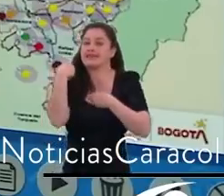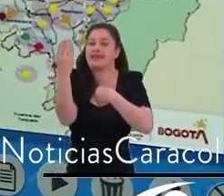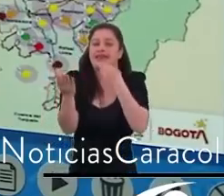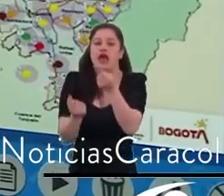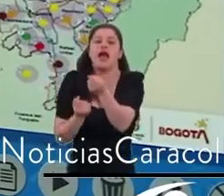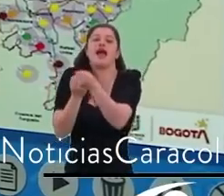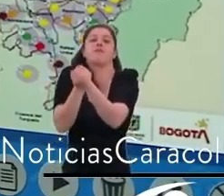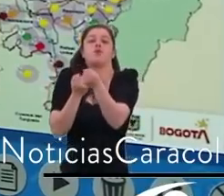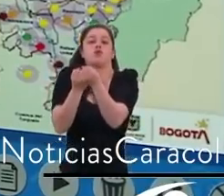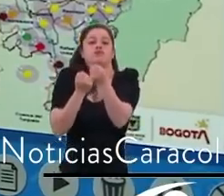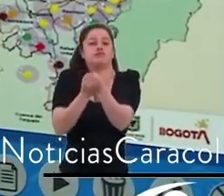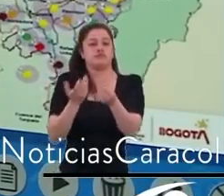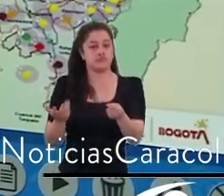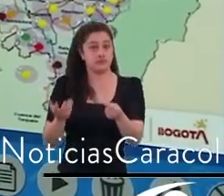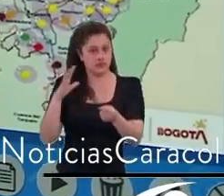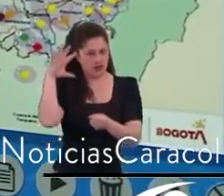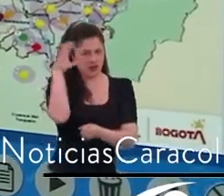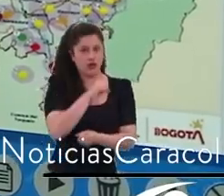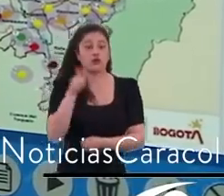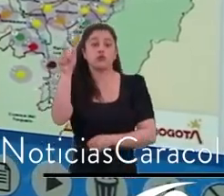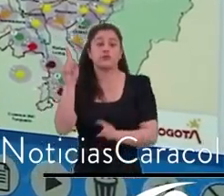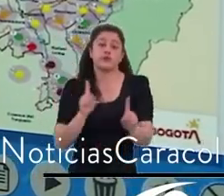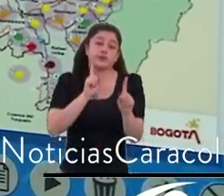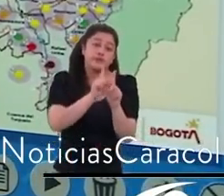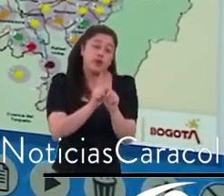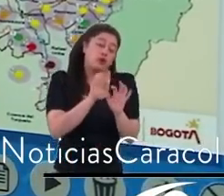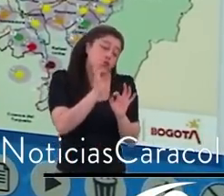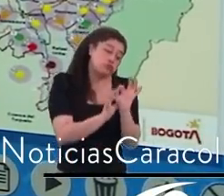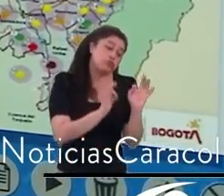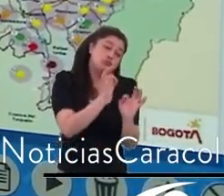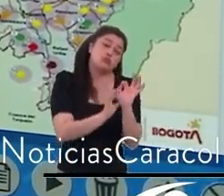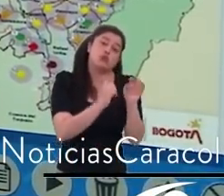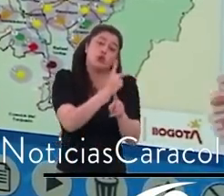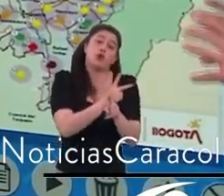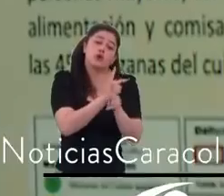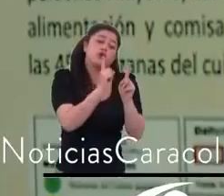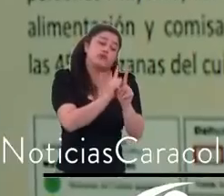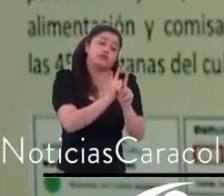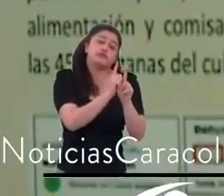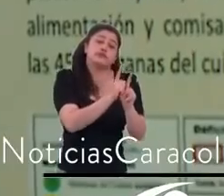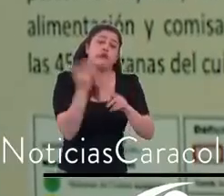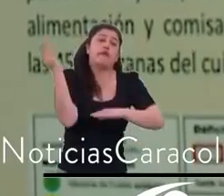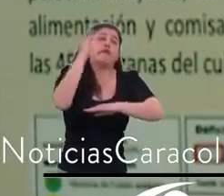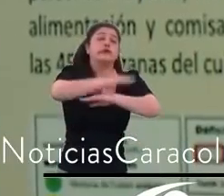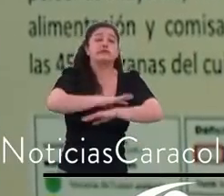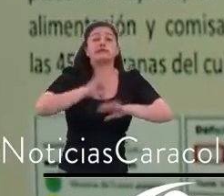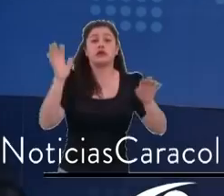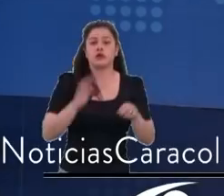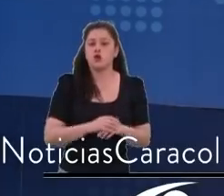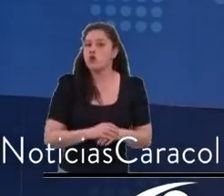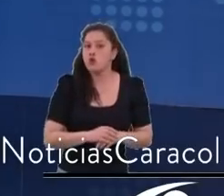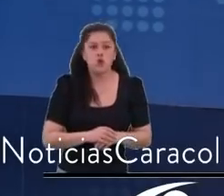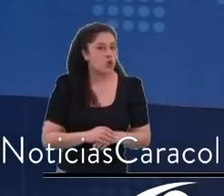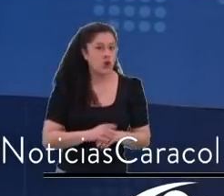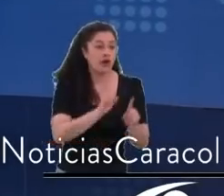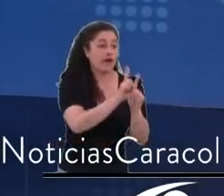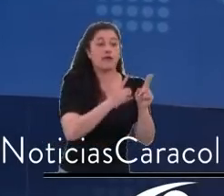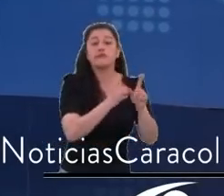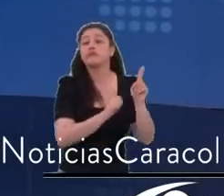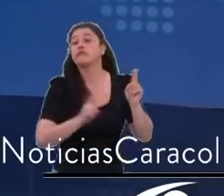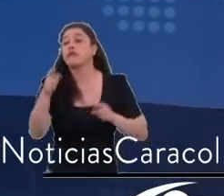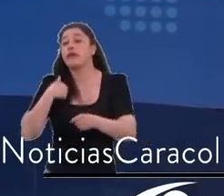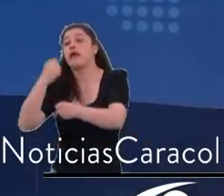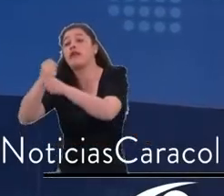puedan salir, tener tiempo para descansar, para educarse y para trabajar y salir de la pobreza. se les garantizará eso?